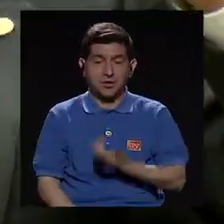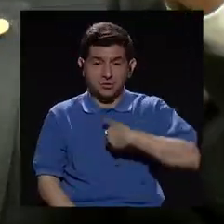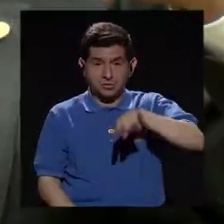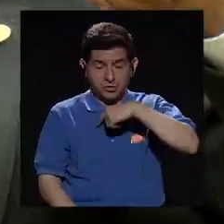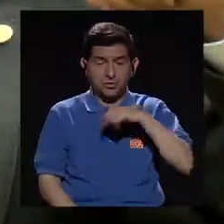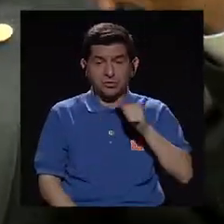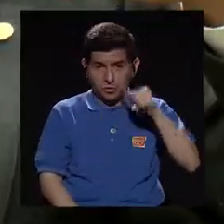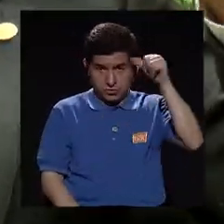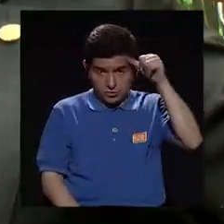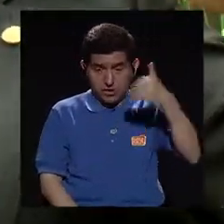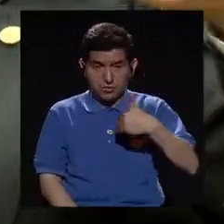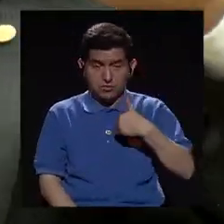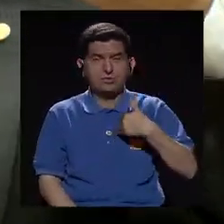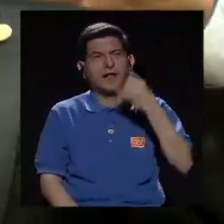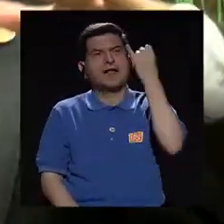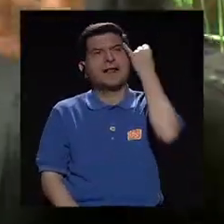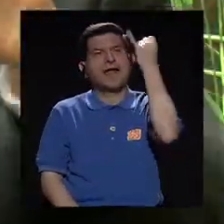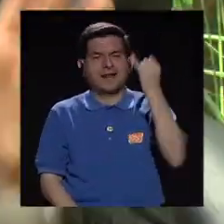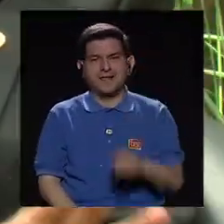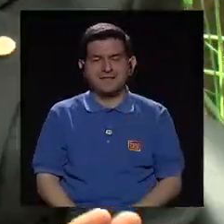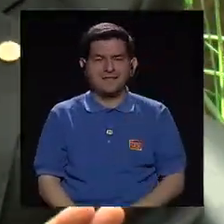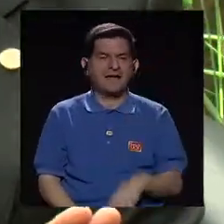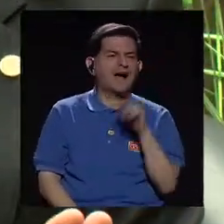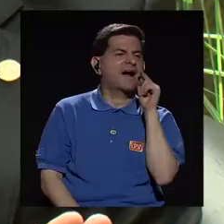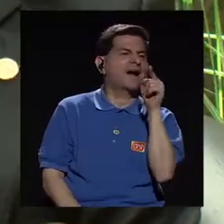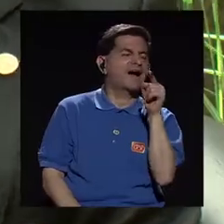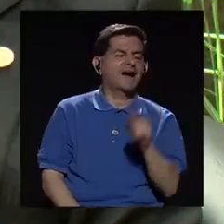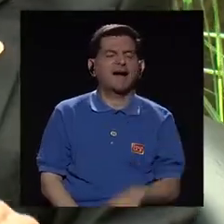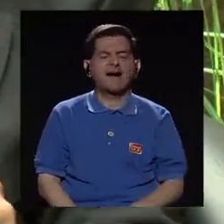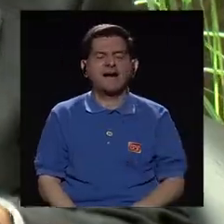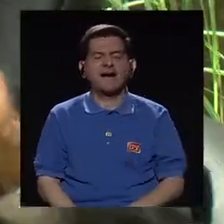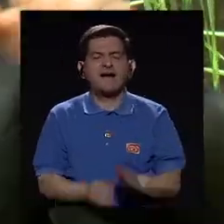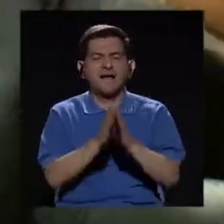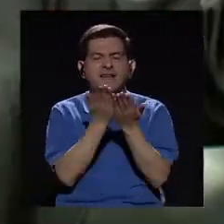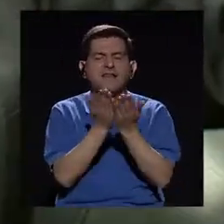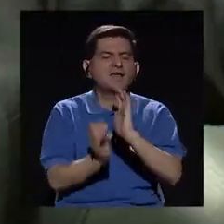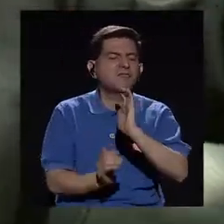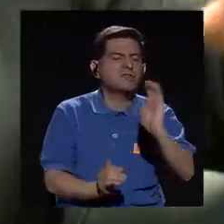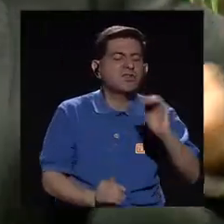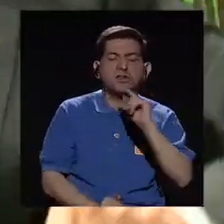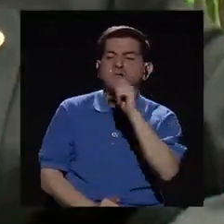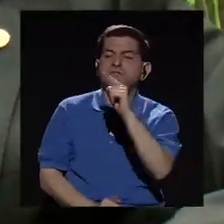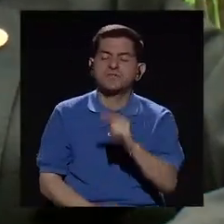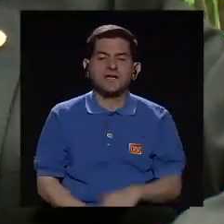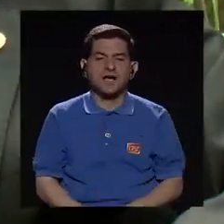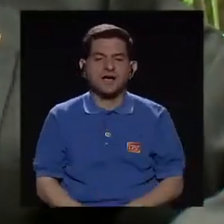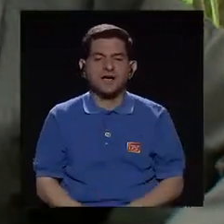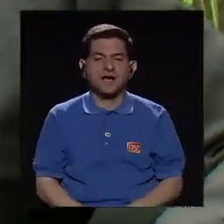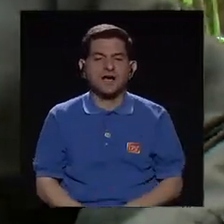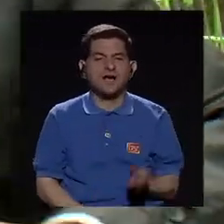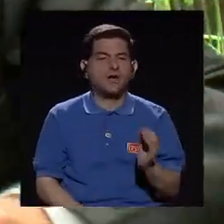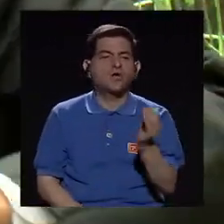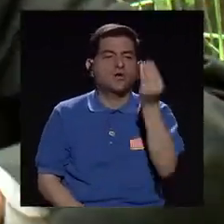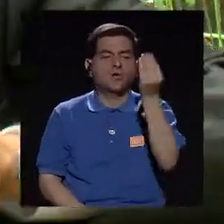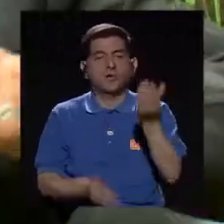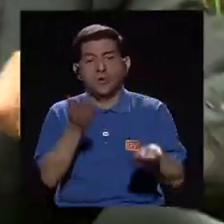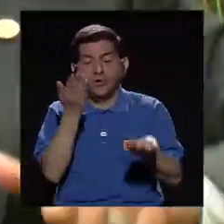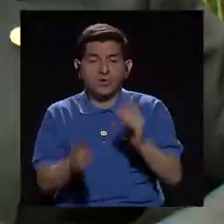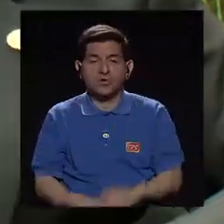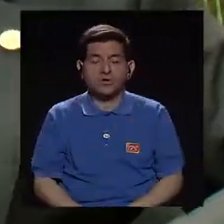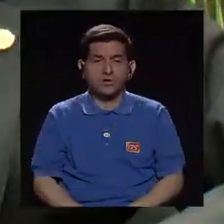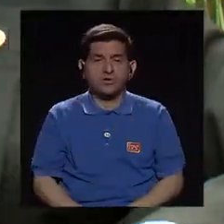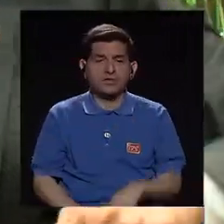si bien nosotros los adultos tenemos una idea de que allá están los libros para los más pequeños, aquí para los más grandes, aquí